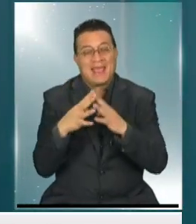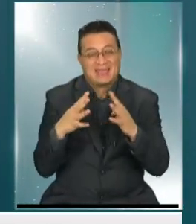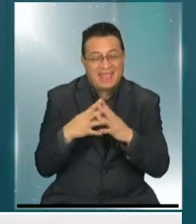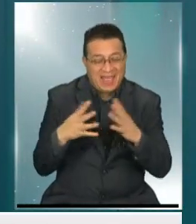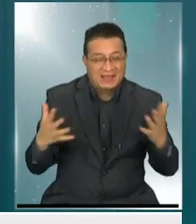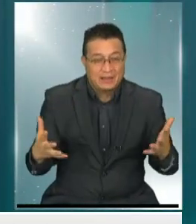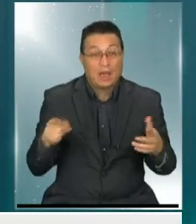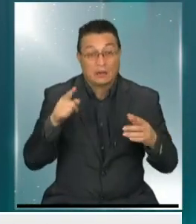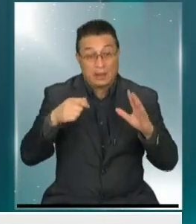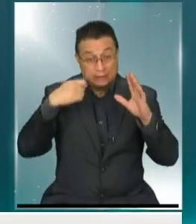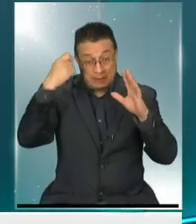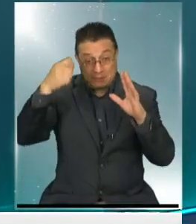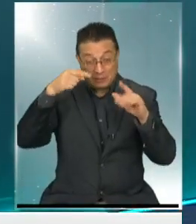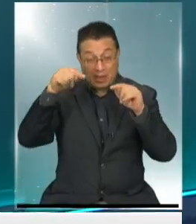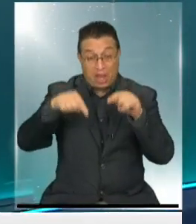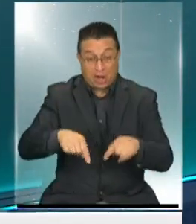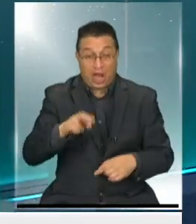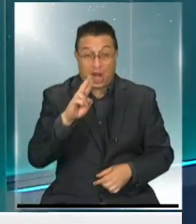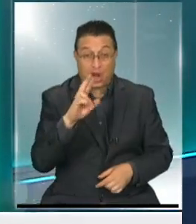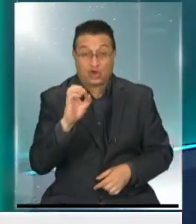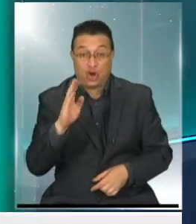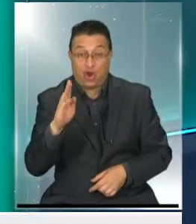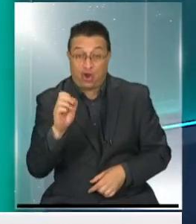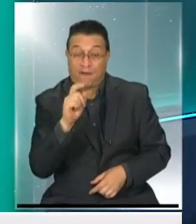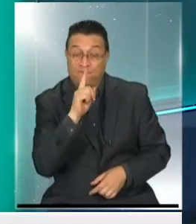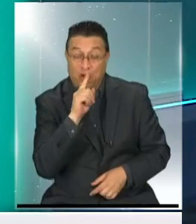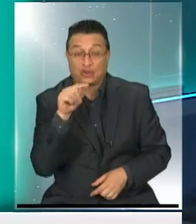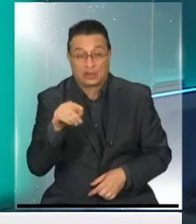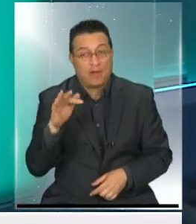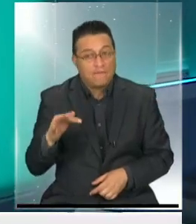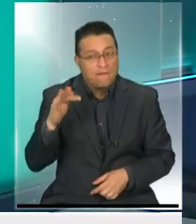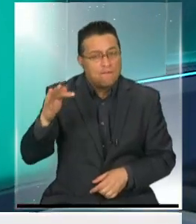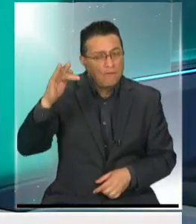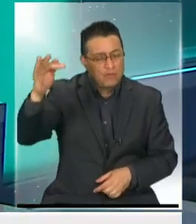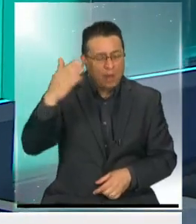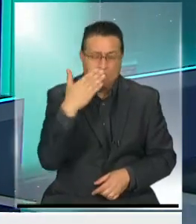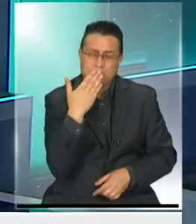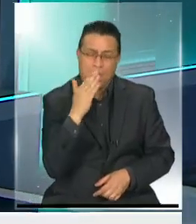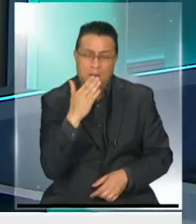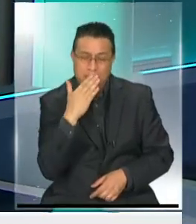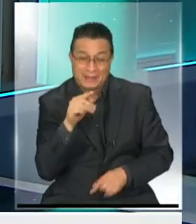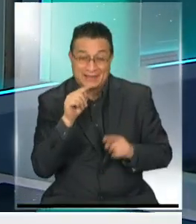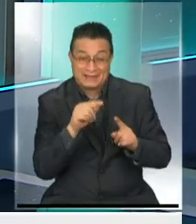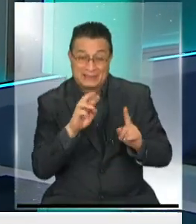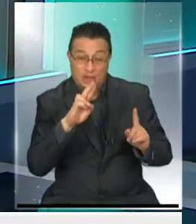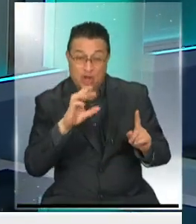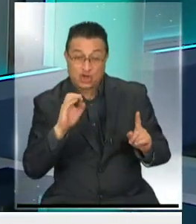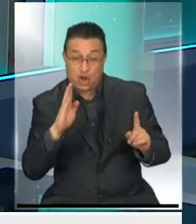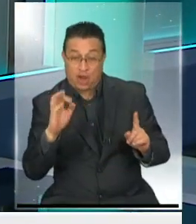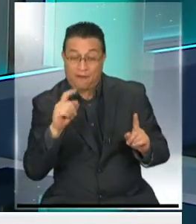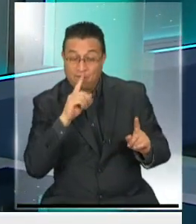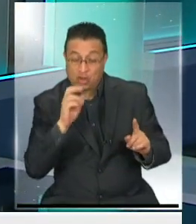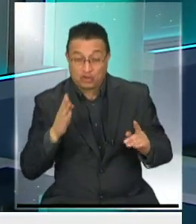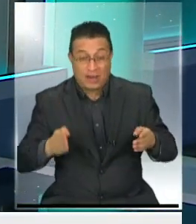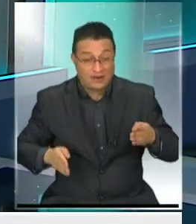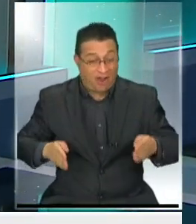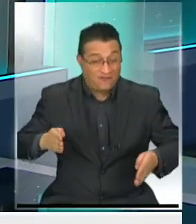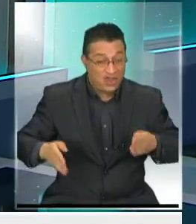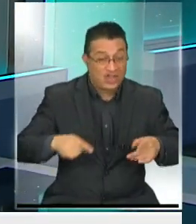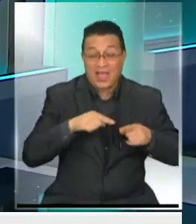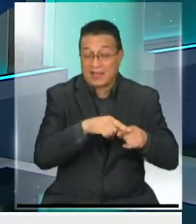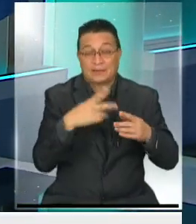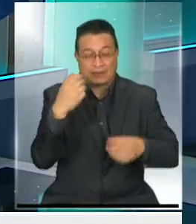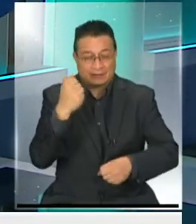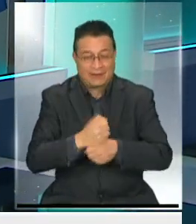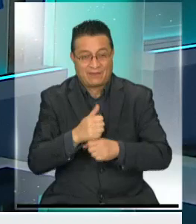la imagen que tenemos de la robótica y muchos de los futurólogos también, de los expertos en robótica, hablan de que estas máquinas en el fondo lo que deberían hacer es